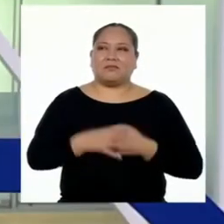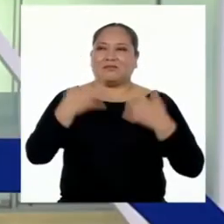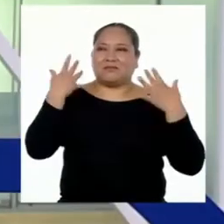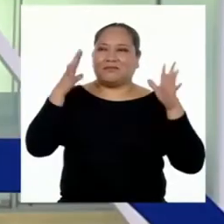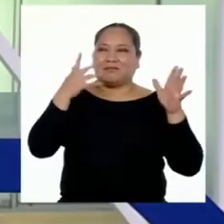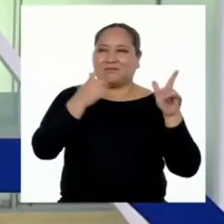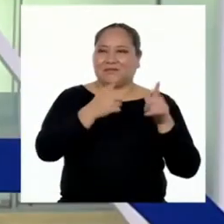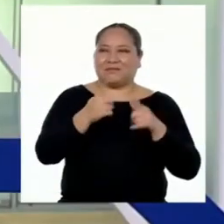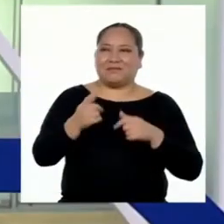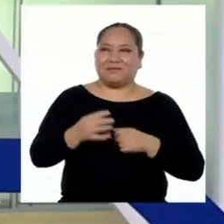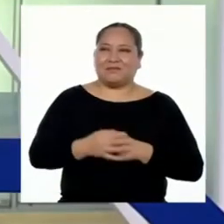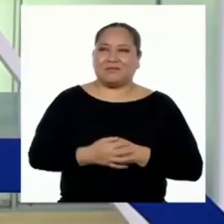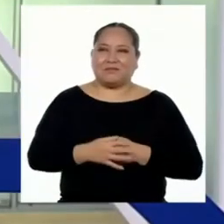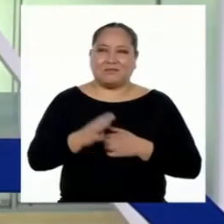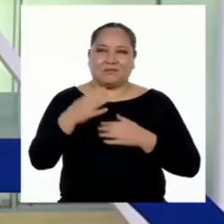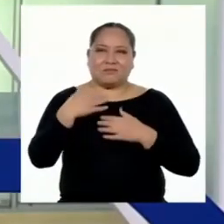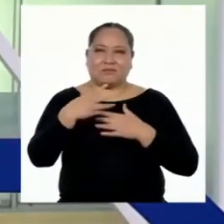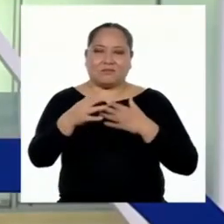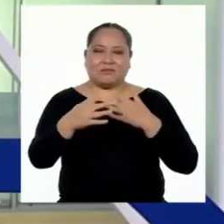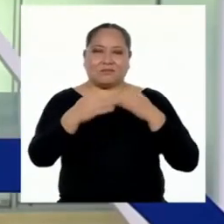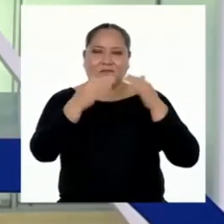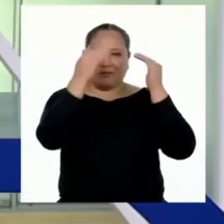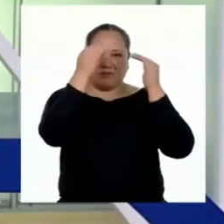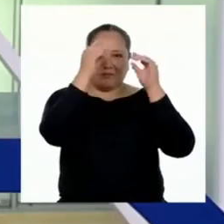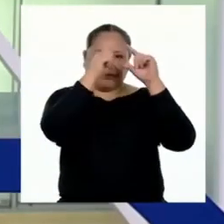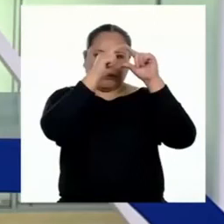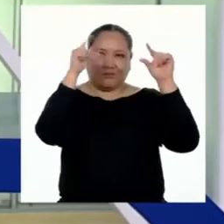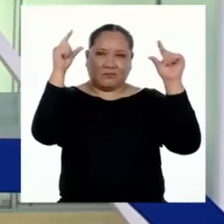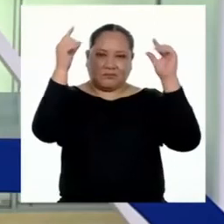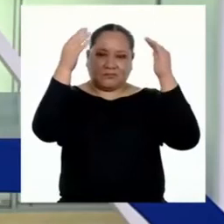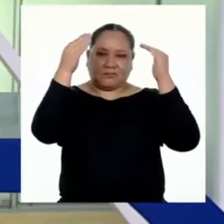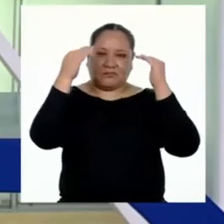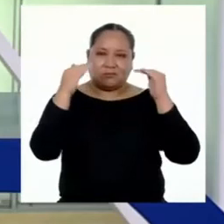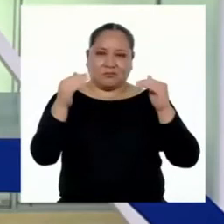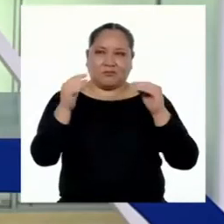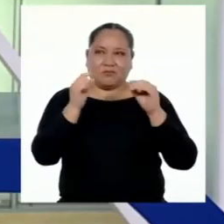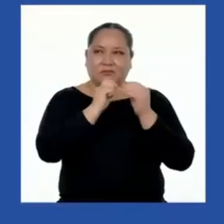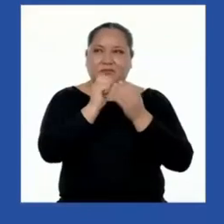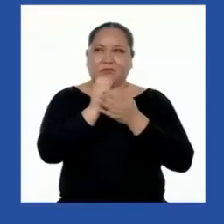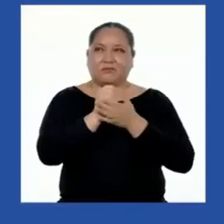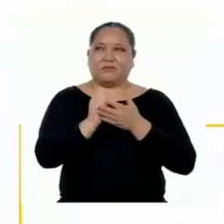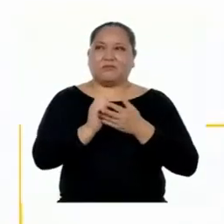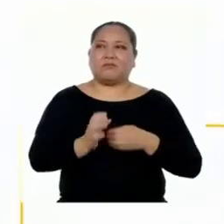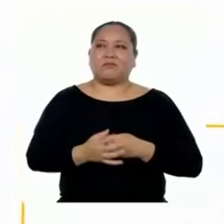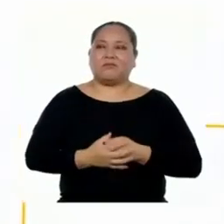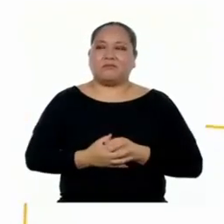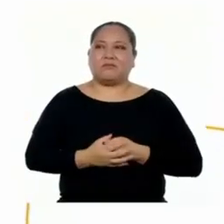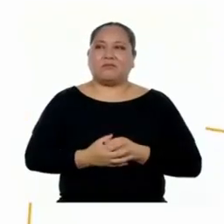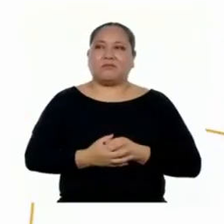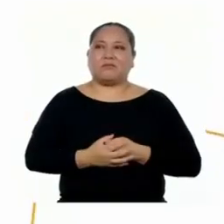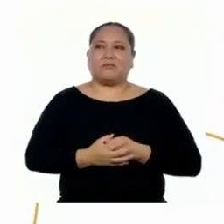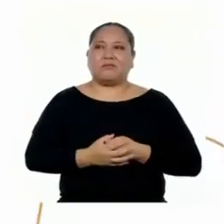Ya está. Después del texto que sugirió, voy a poner lo siguiente.